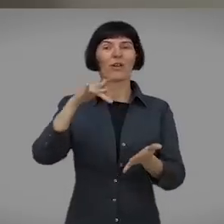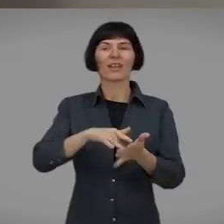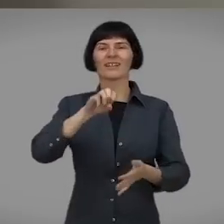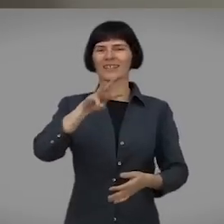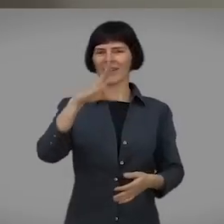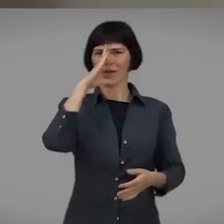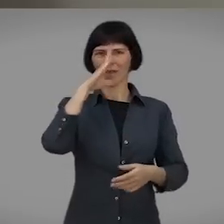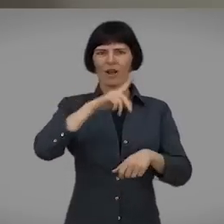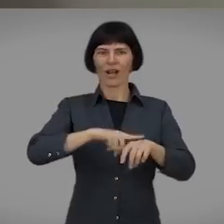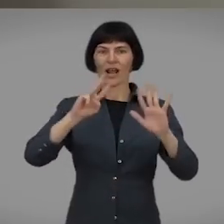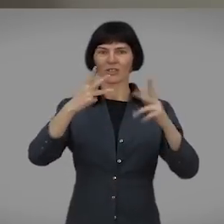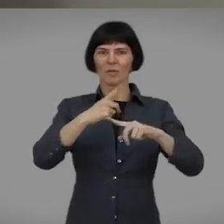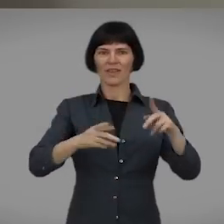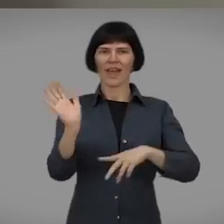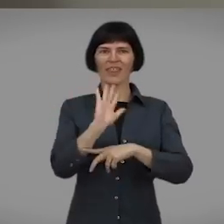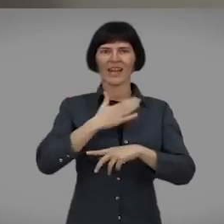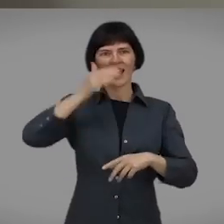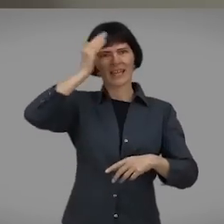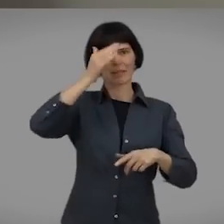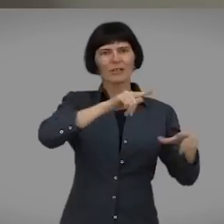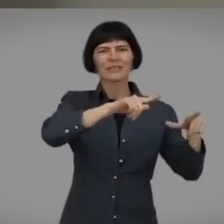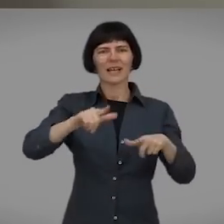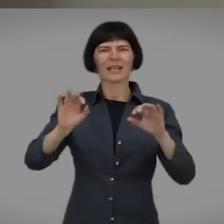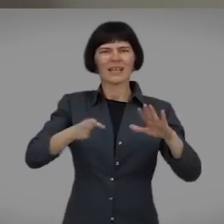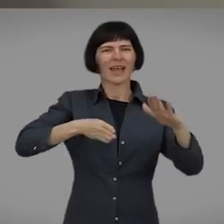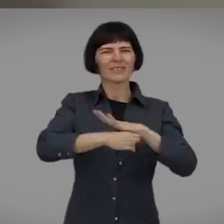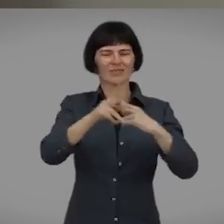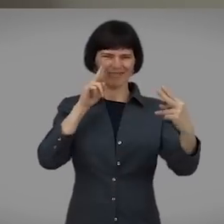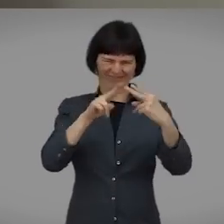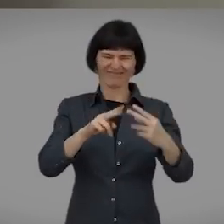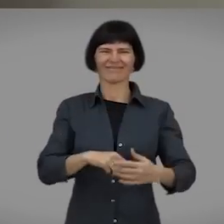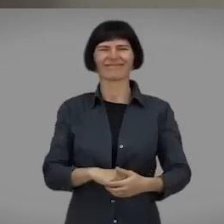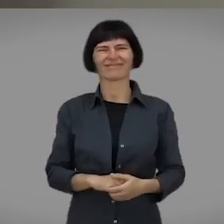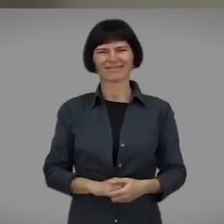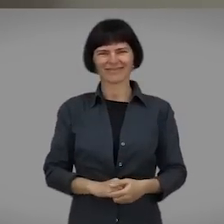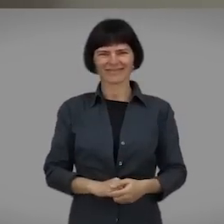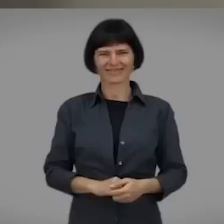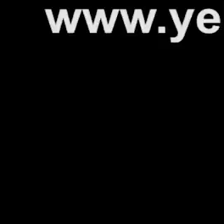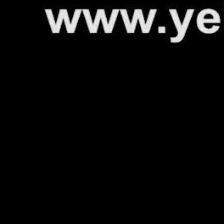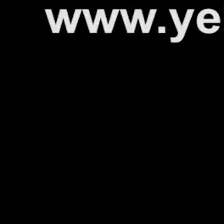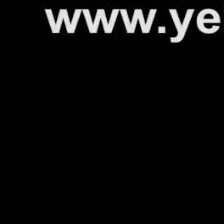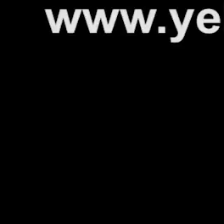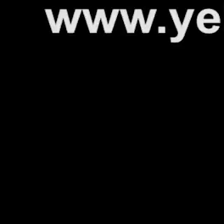Nos vemos en el cine el día 13 de febrero a las 8 y media en las salas accesibles de Yelmo.